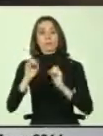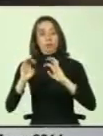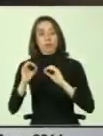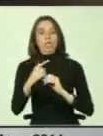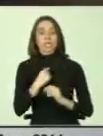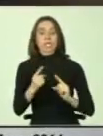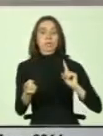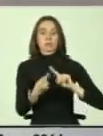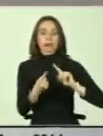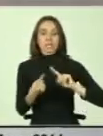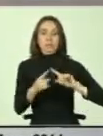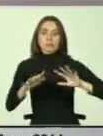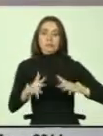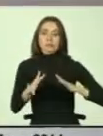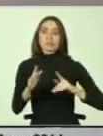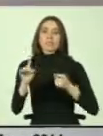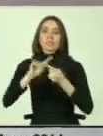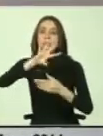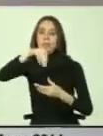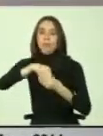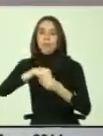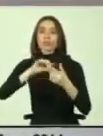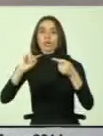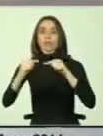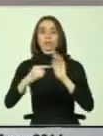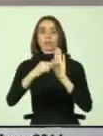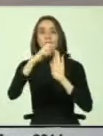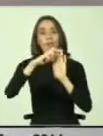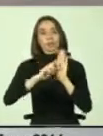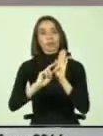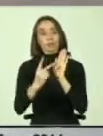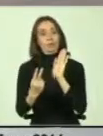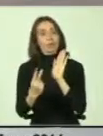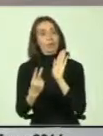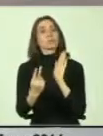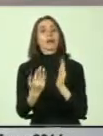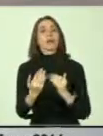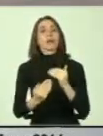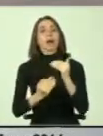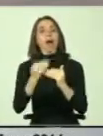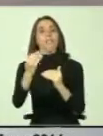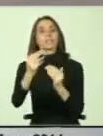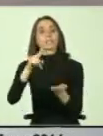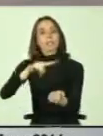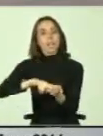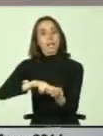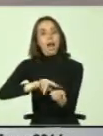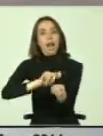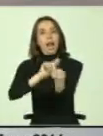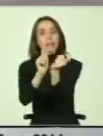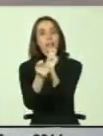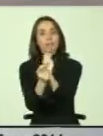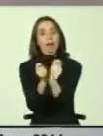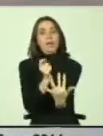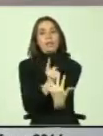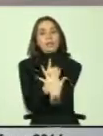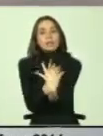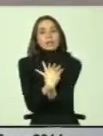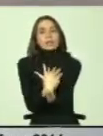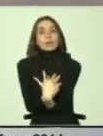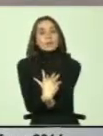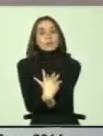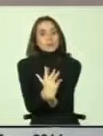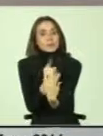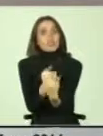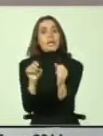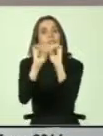por participar desde ya en la discusión del proyecto, tiene que ver con eso, avanzar a una real reforma inclusiva que nos permita tener un sistema